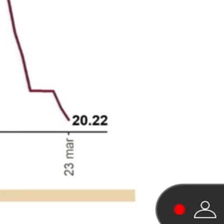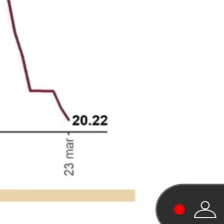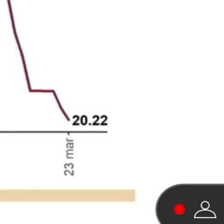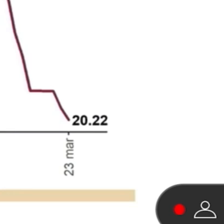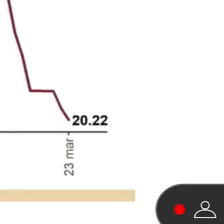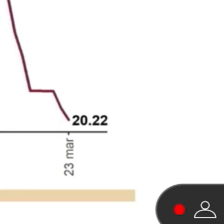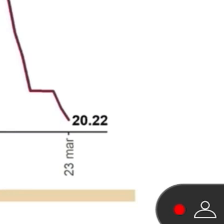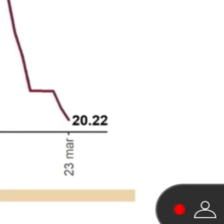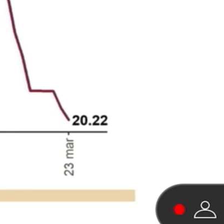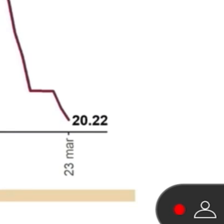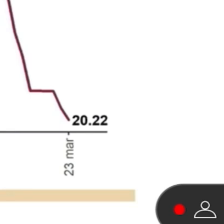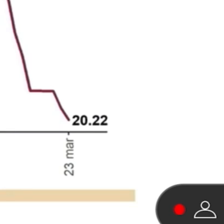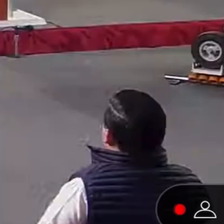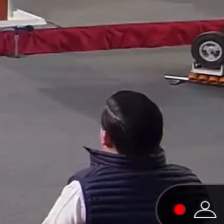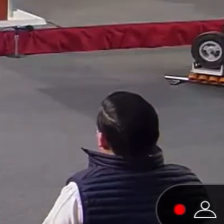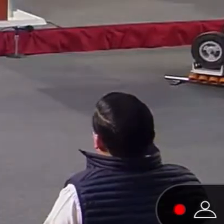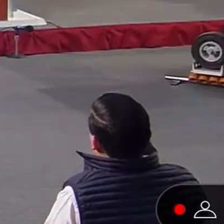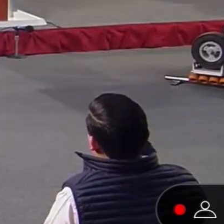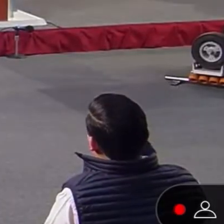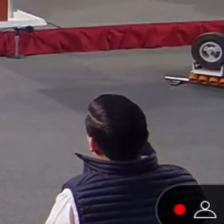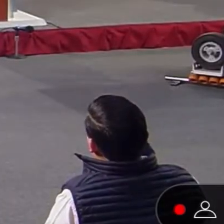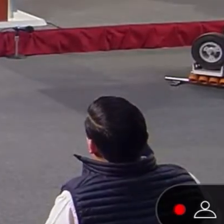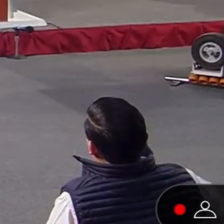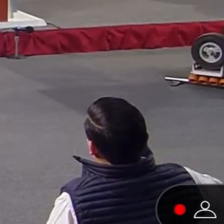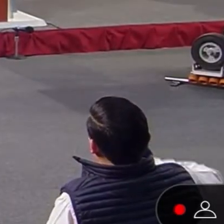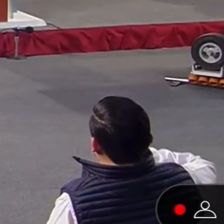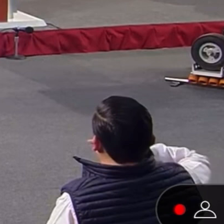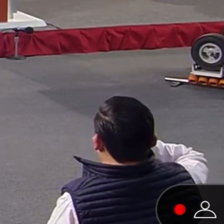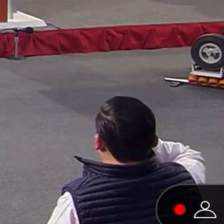Sí, pero ahorita estamos a 19, estamos abajo de 20.